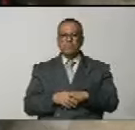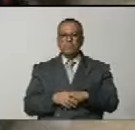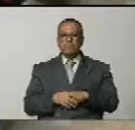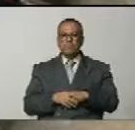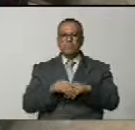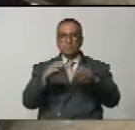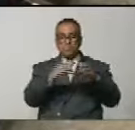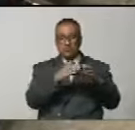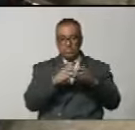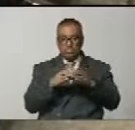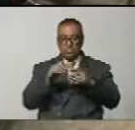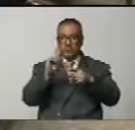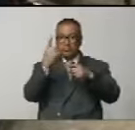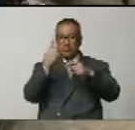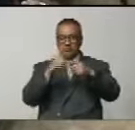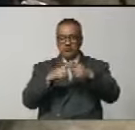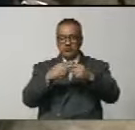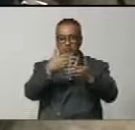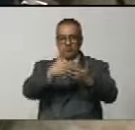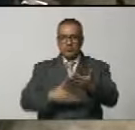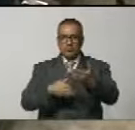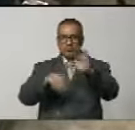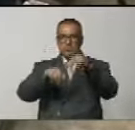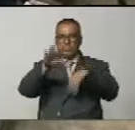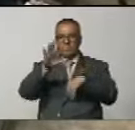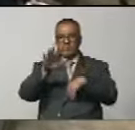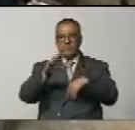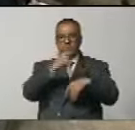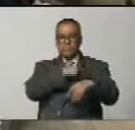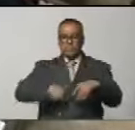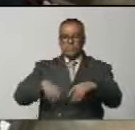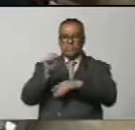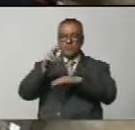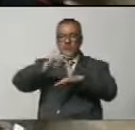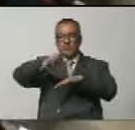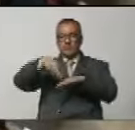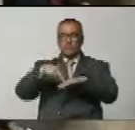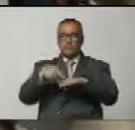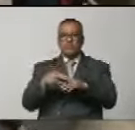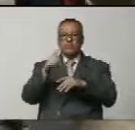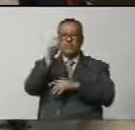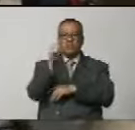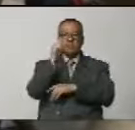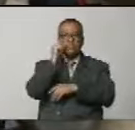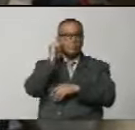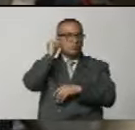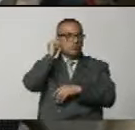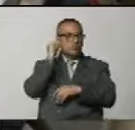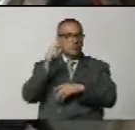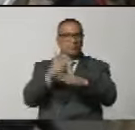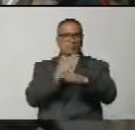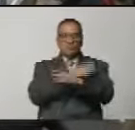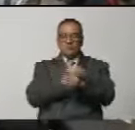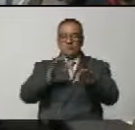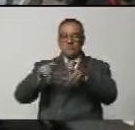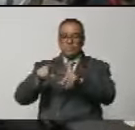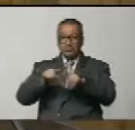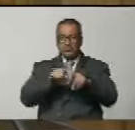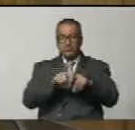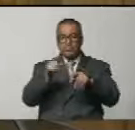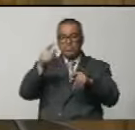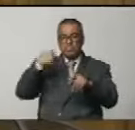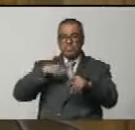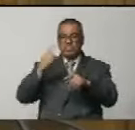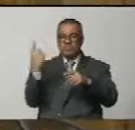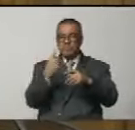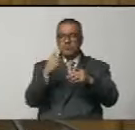Sesión solemne número 1, acta número 15. El presidente de la Asamblea Nacional, diputado Jorge Rodríguez Gómez, previo anuncio de secretaría de la asistencia del